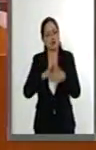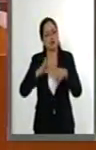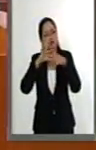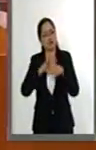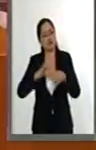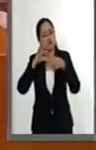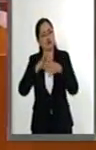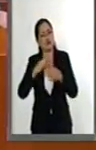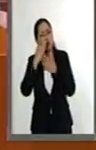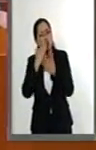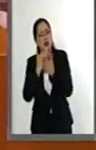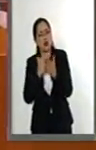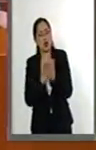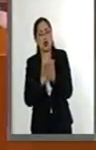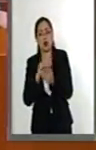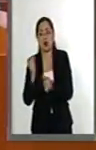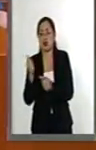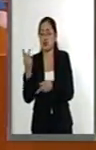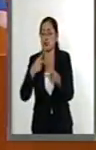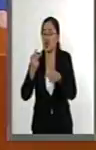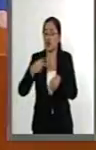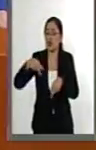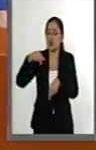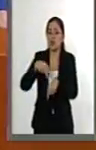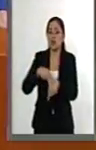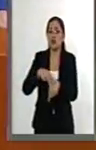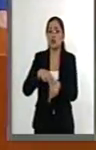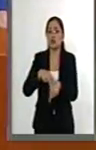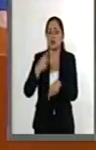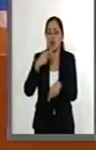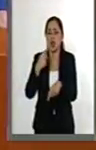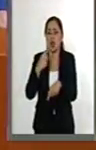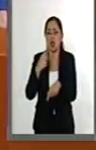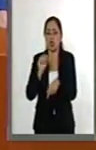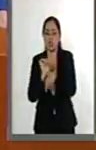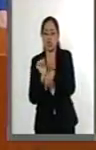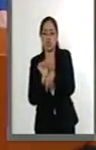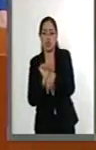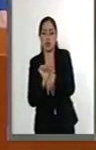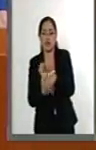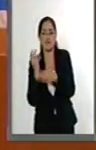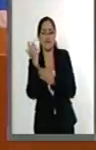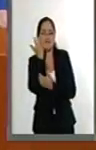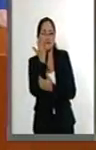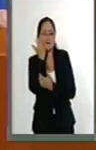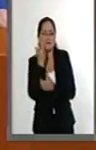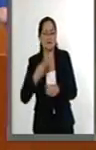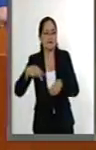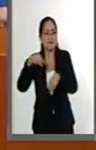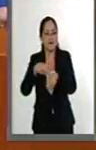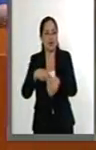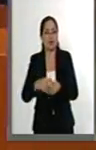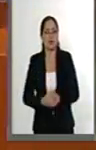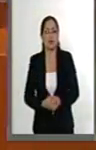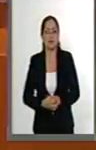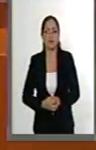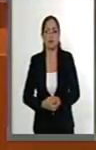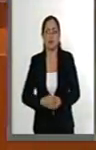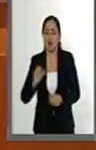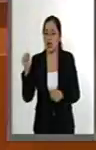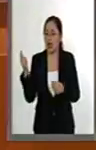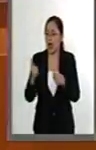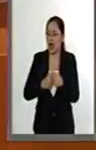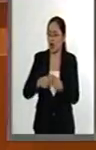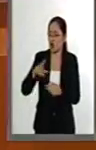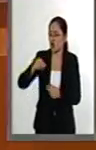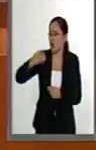y otros que vienen a la tribuna a actuar. Pero hay algo que no comparto y no voy a permitir